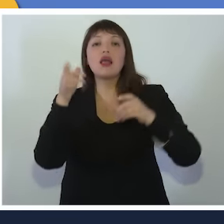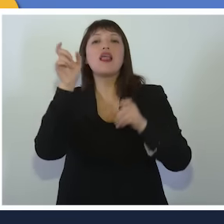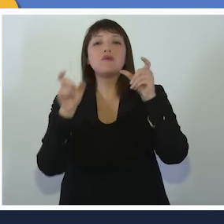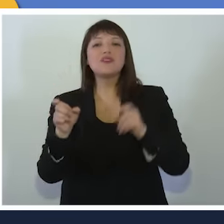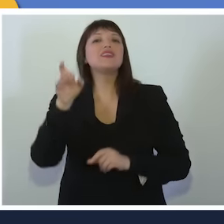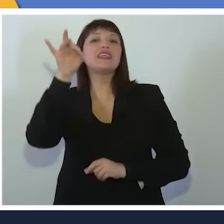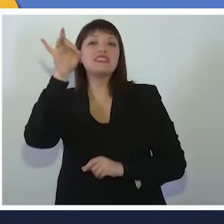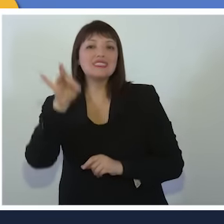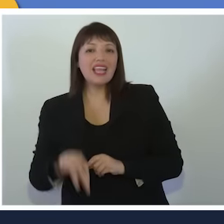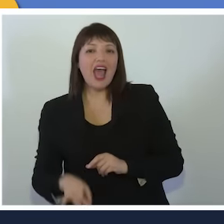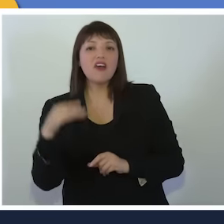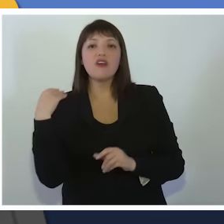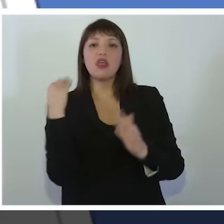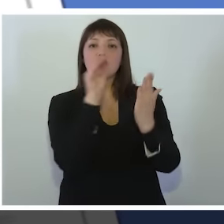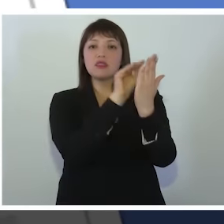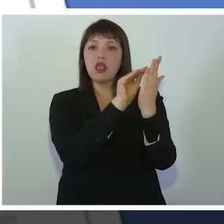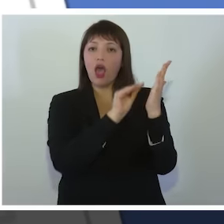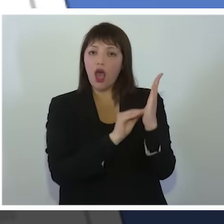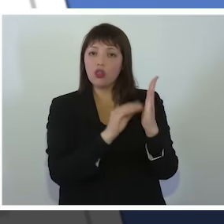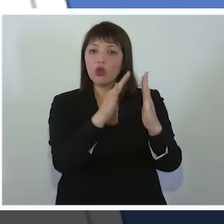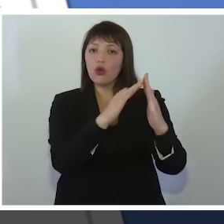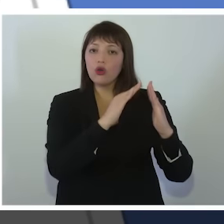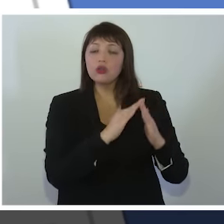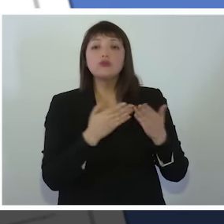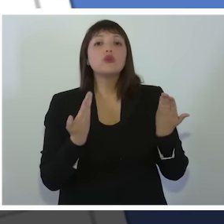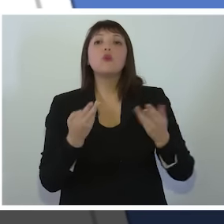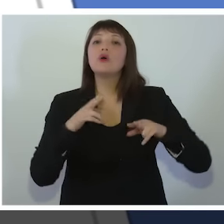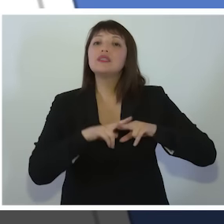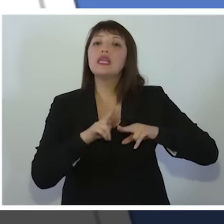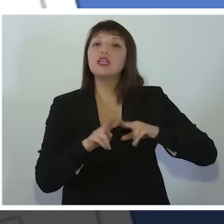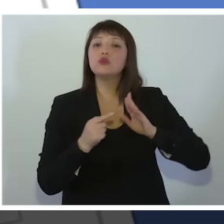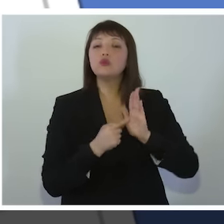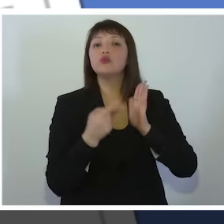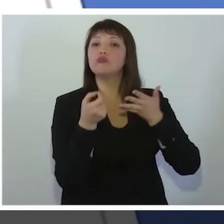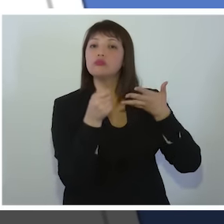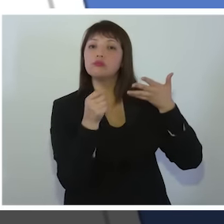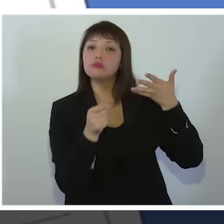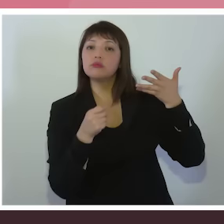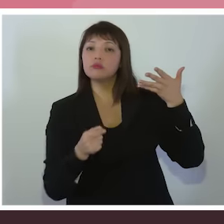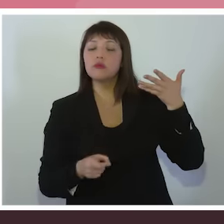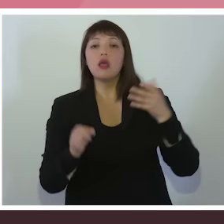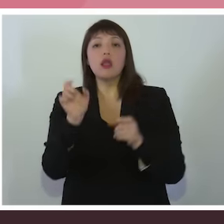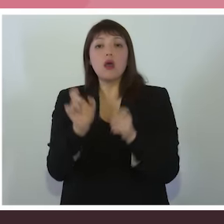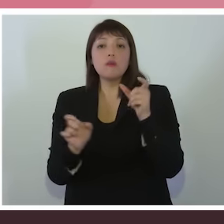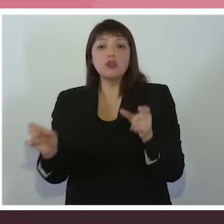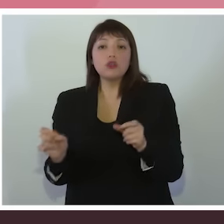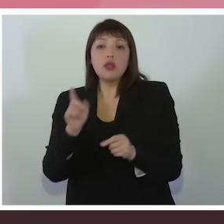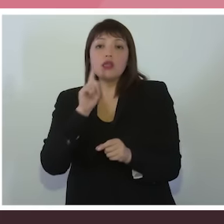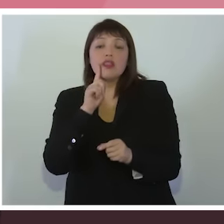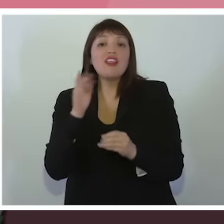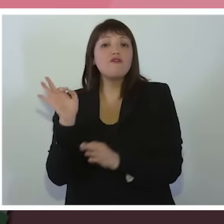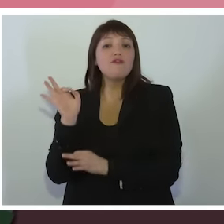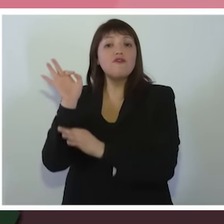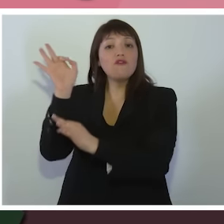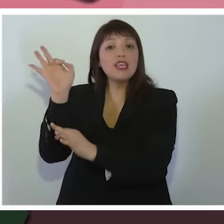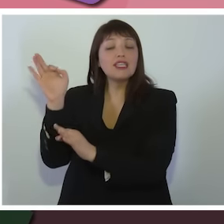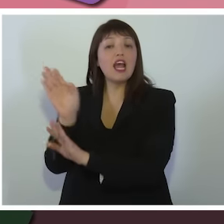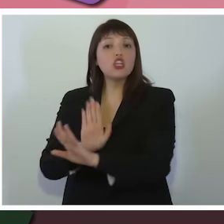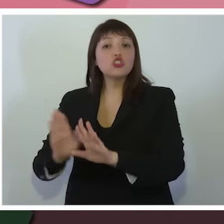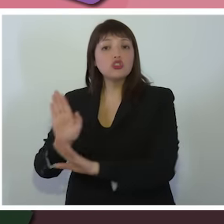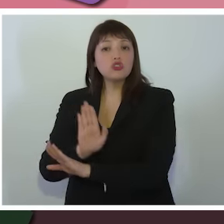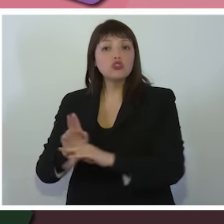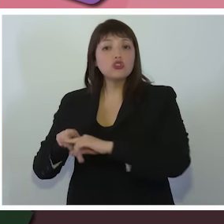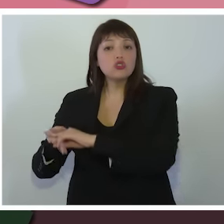conocerán con qué datos y fuentes del Registro Social de Hogares se construyó su calificación. Las personas que tienen ficha de protección